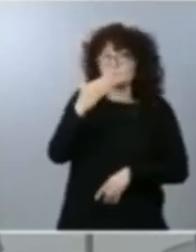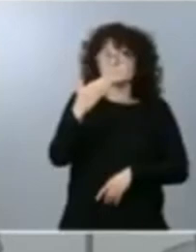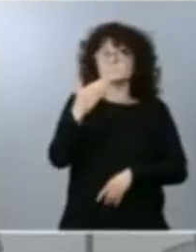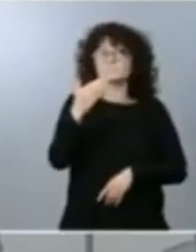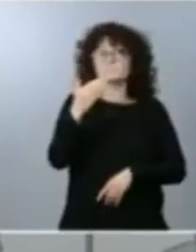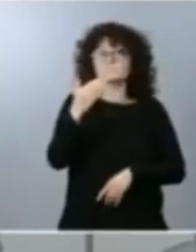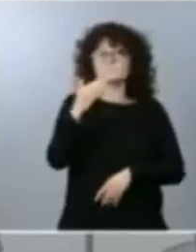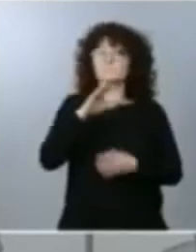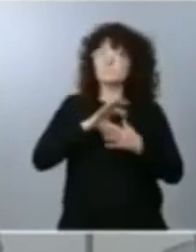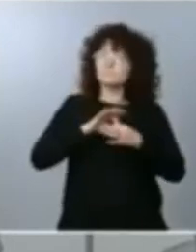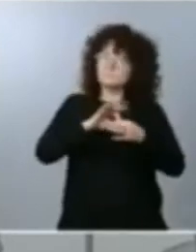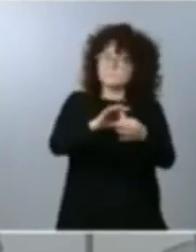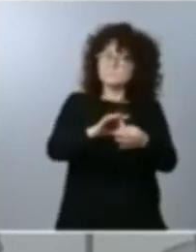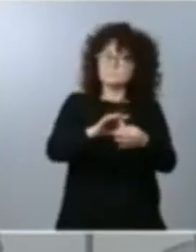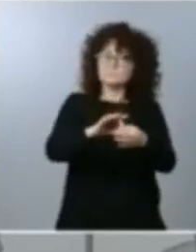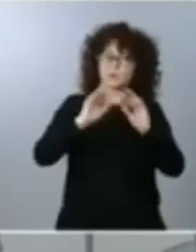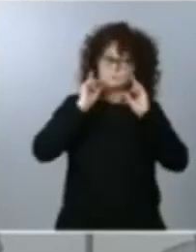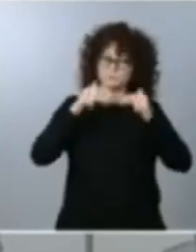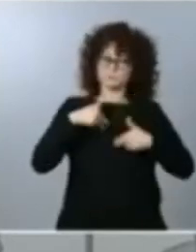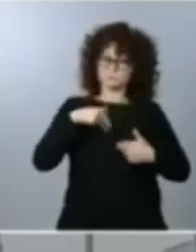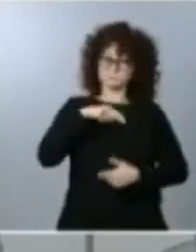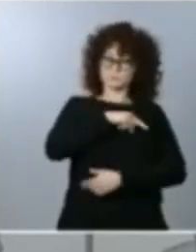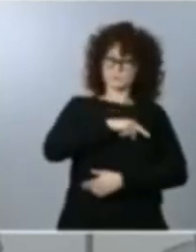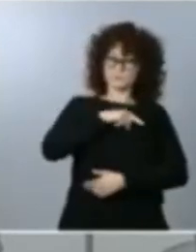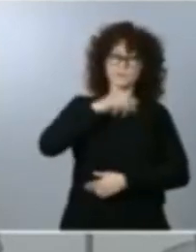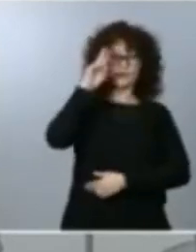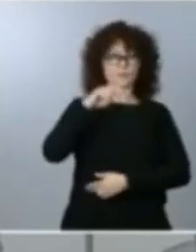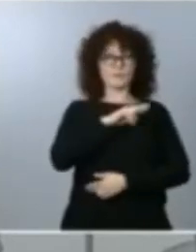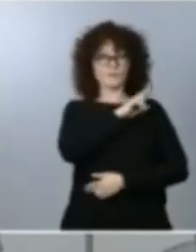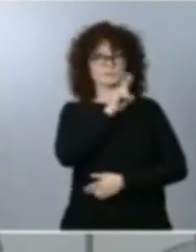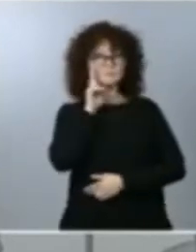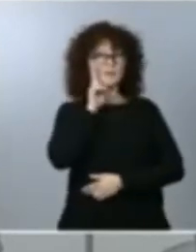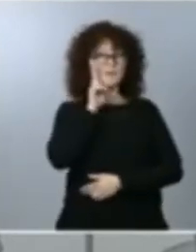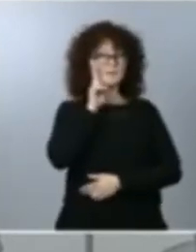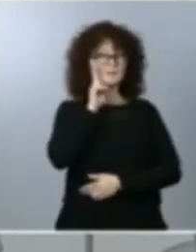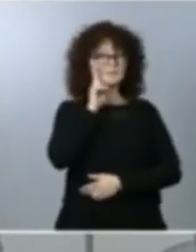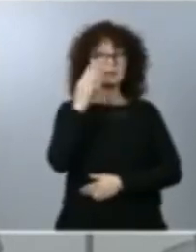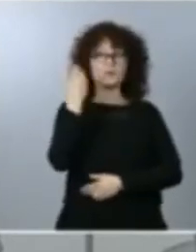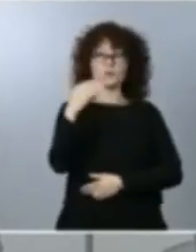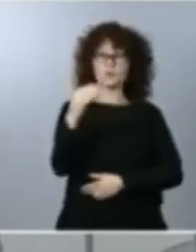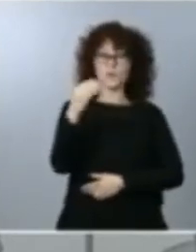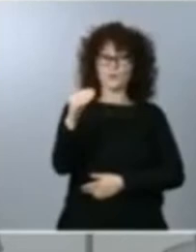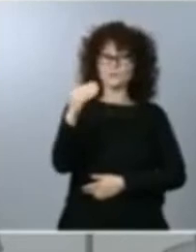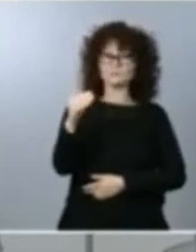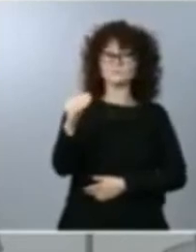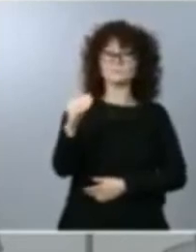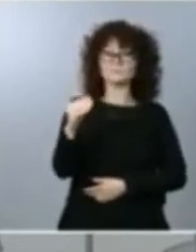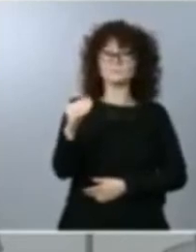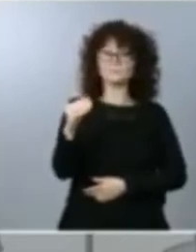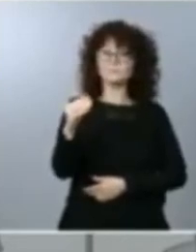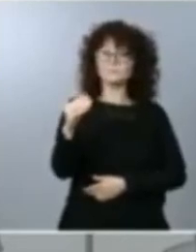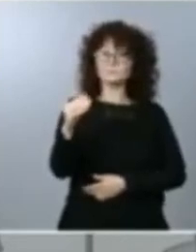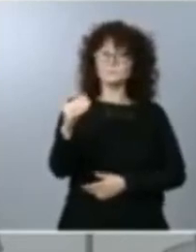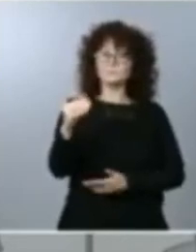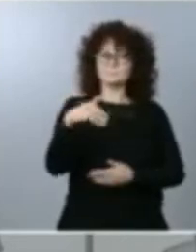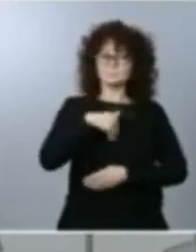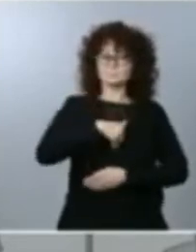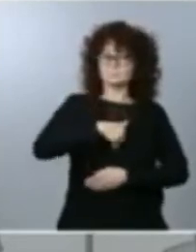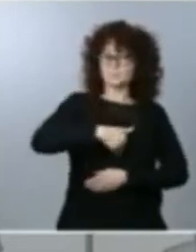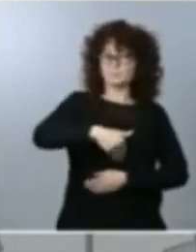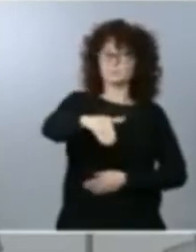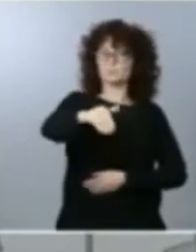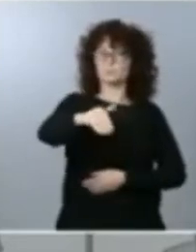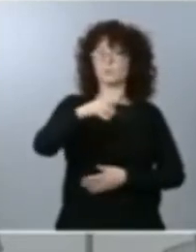tener como padres y madres de muchísimos jóvenes que ven con incertidumbre pues su